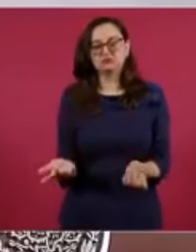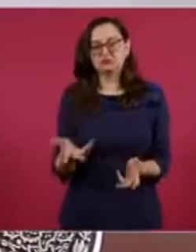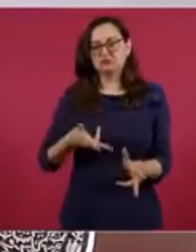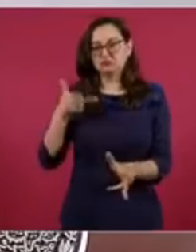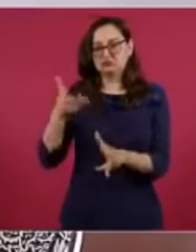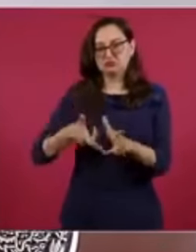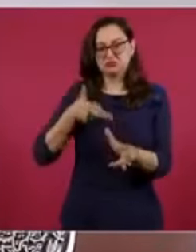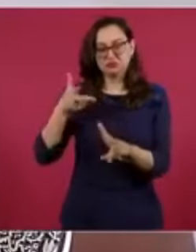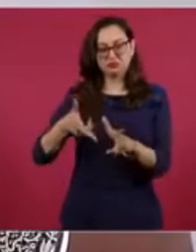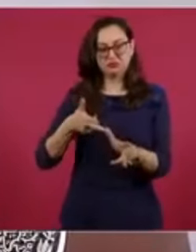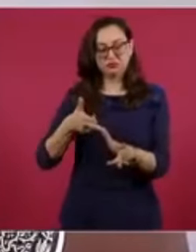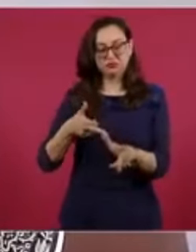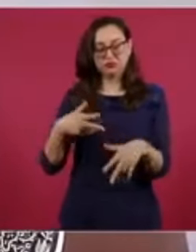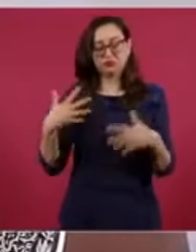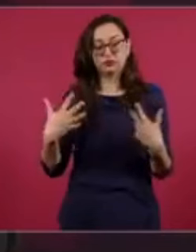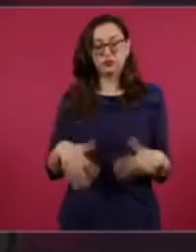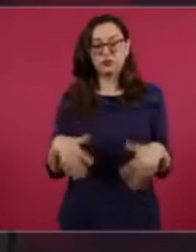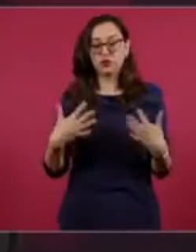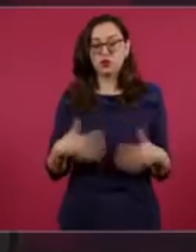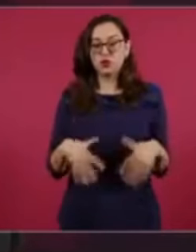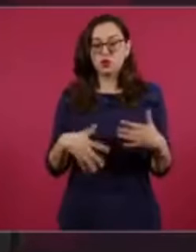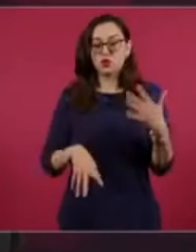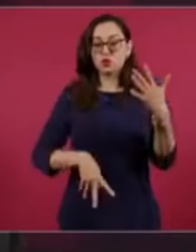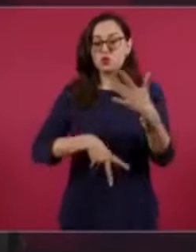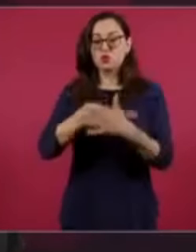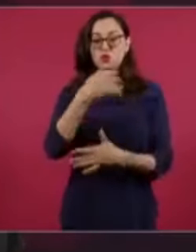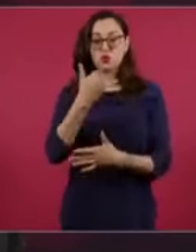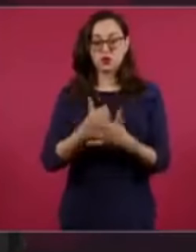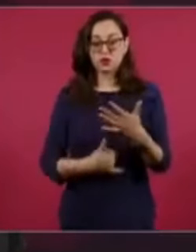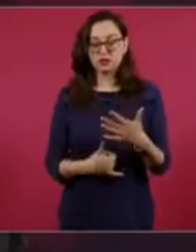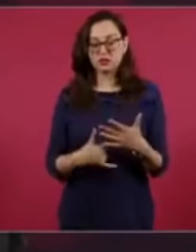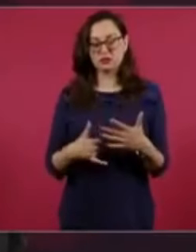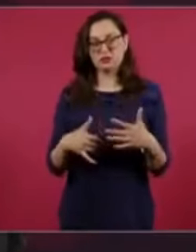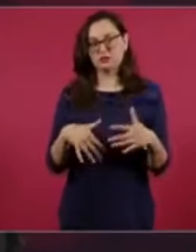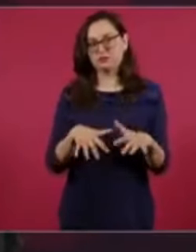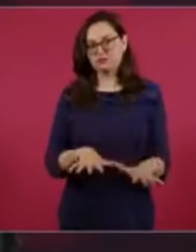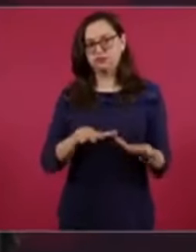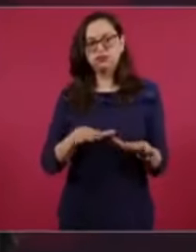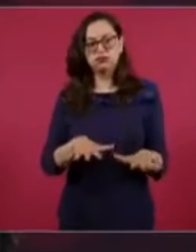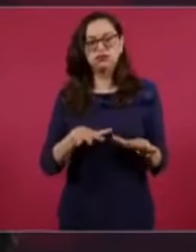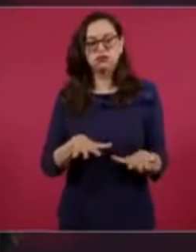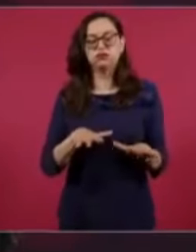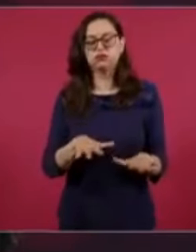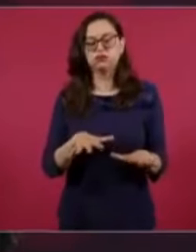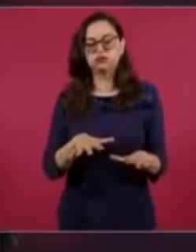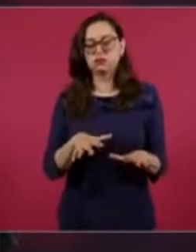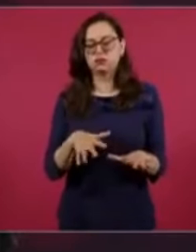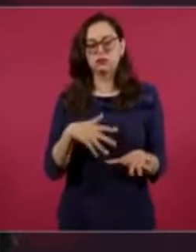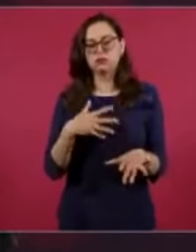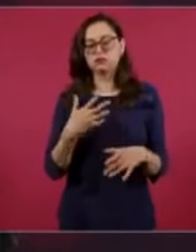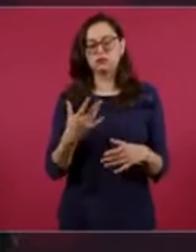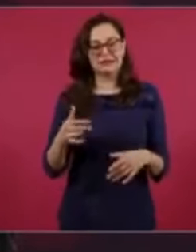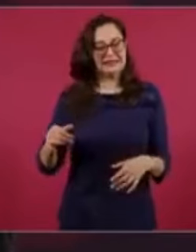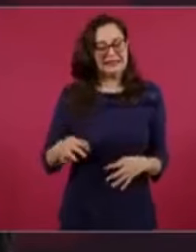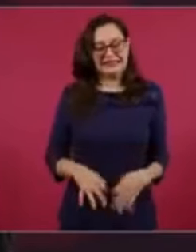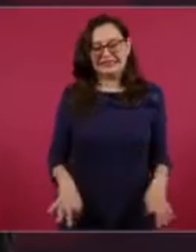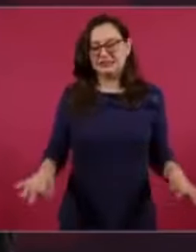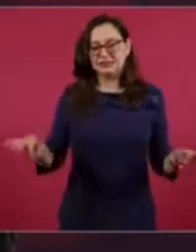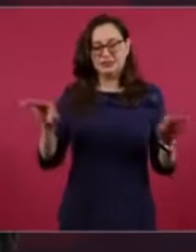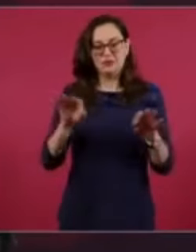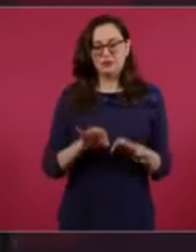dimensión mundial desde hace